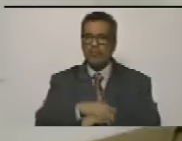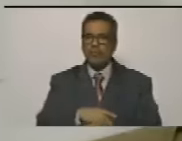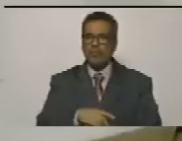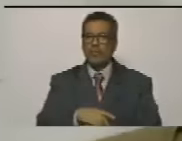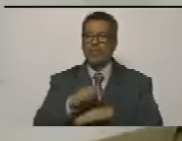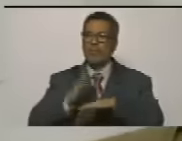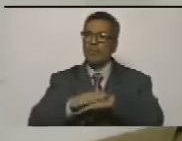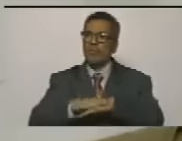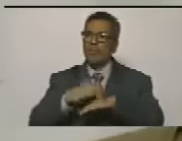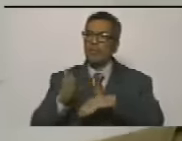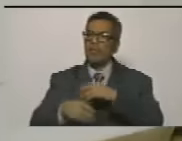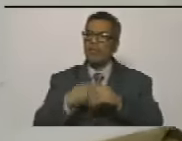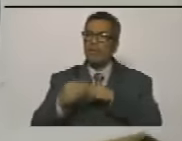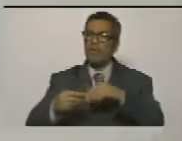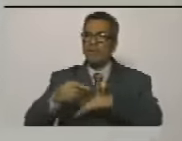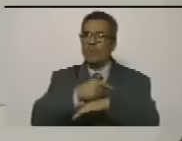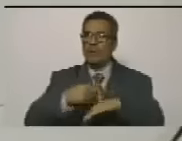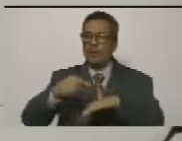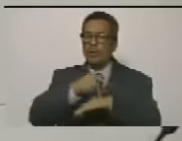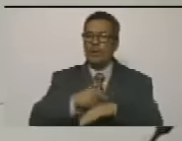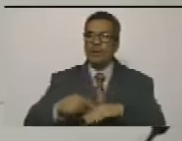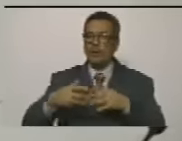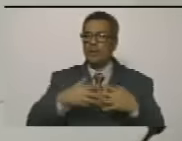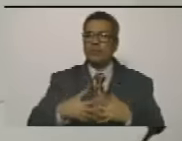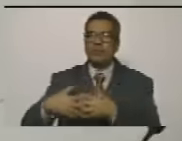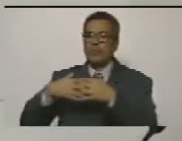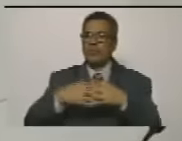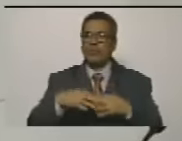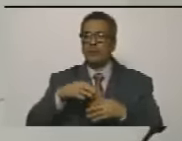que hubiera hecho que gobierno de los Estados Unidos de América